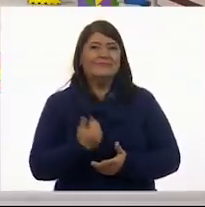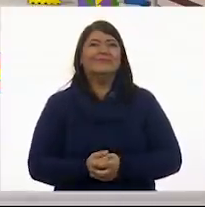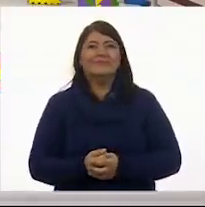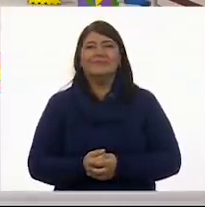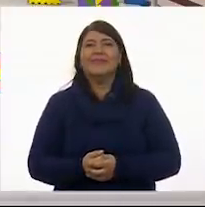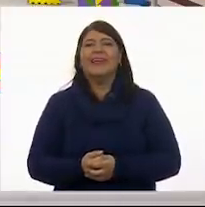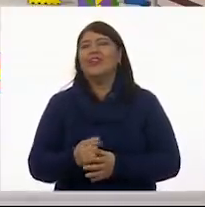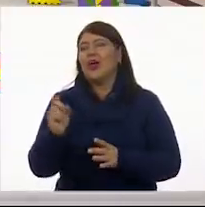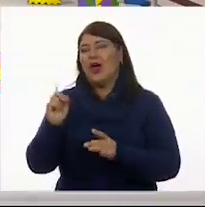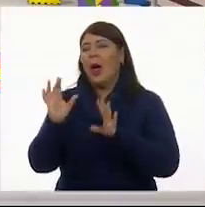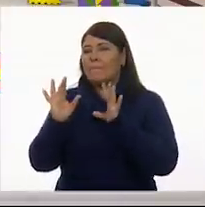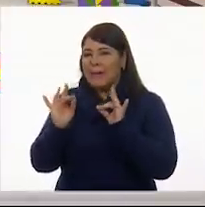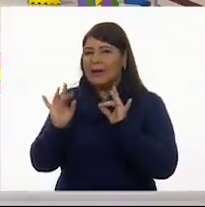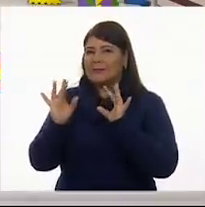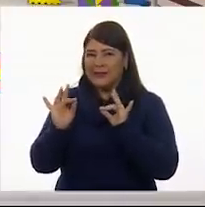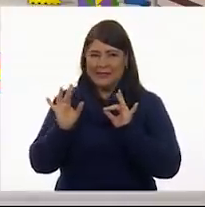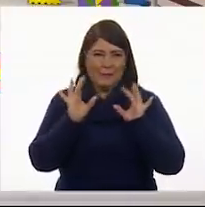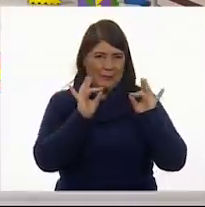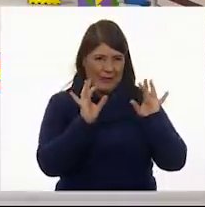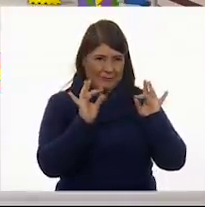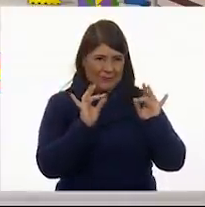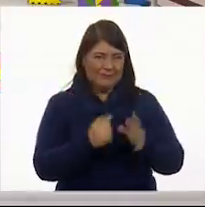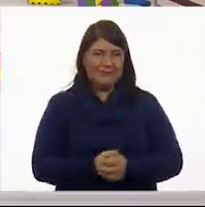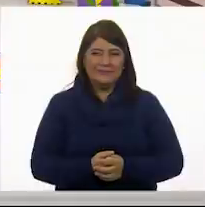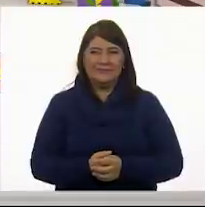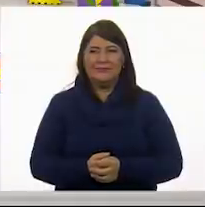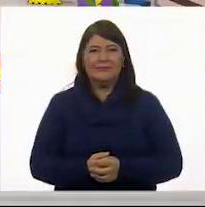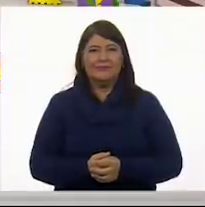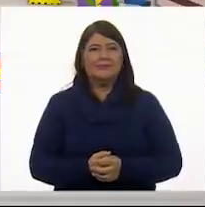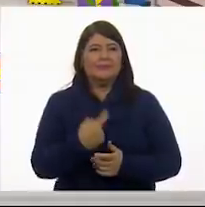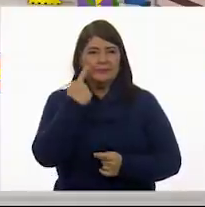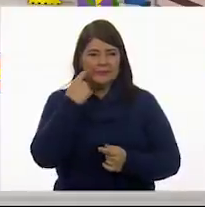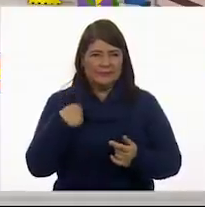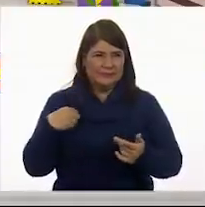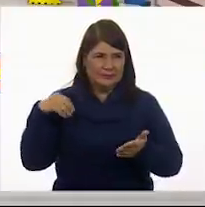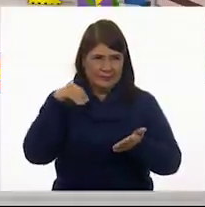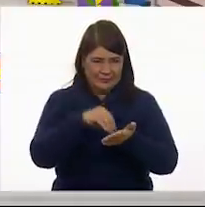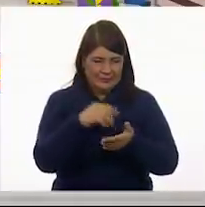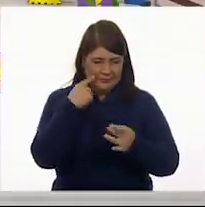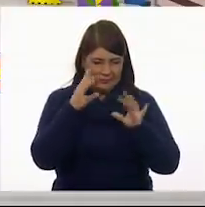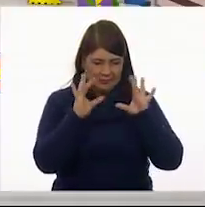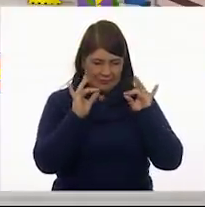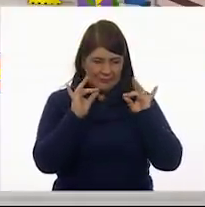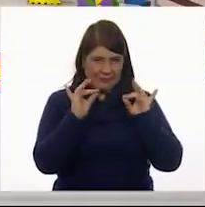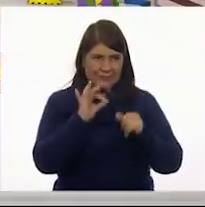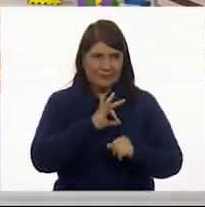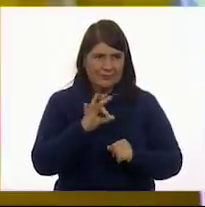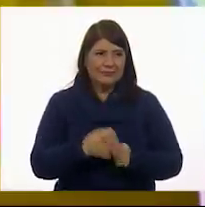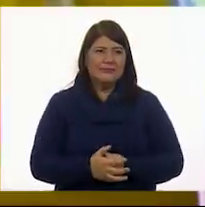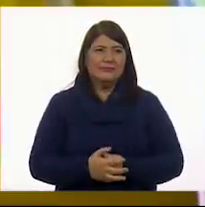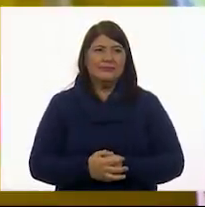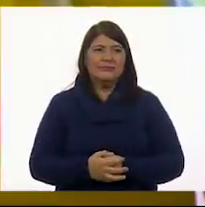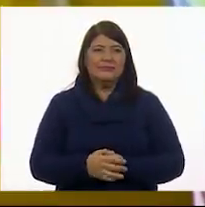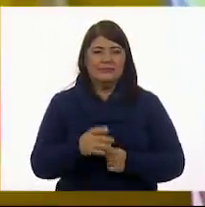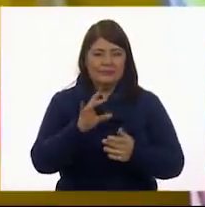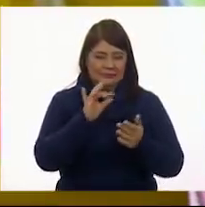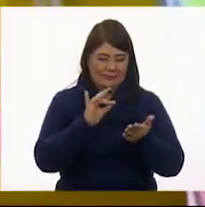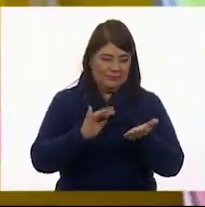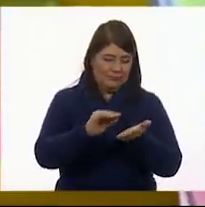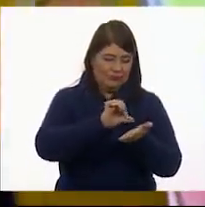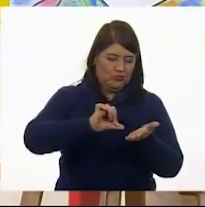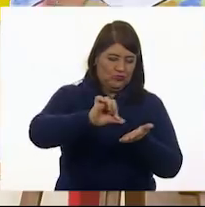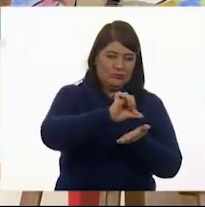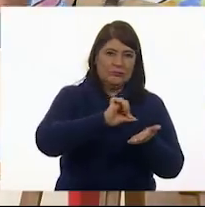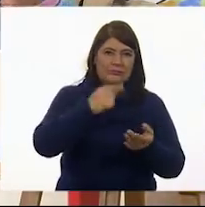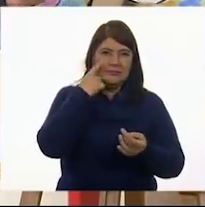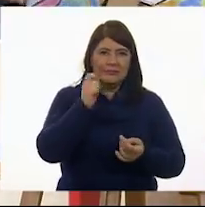¡Pegamento, ¿no? ¡Pegamento! Le voy a poner un poco de pegamento y la vas a colocar donde más te guste.